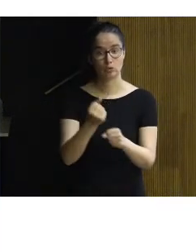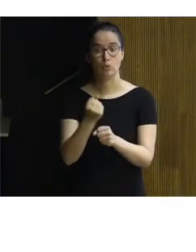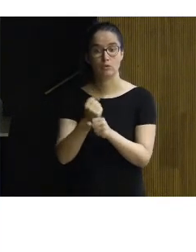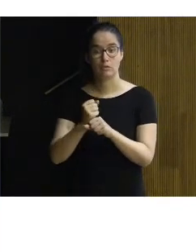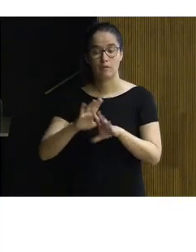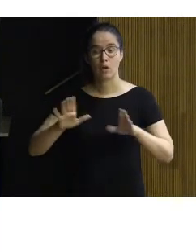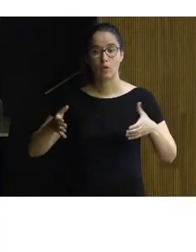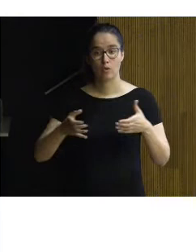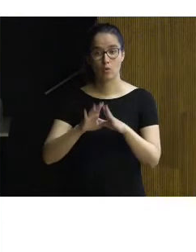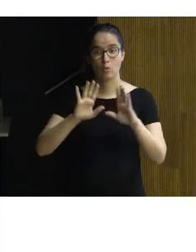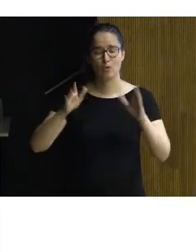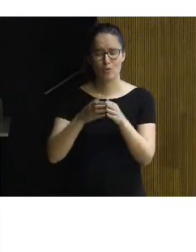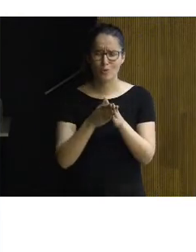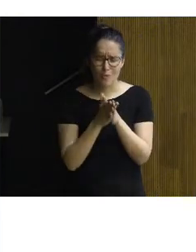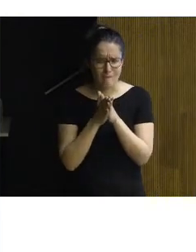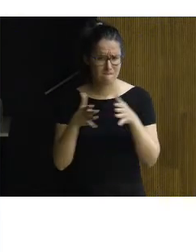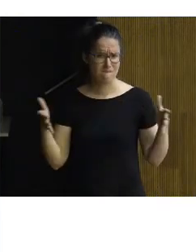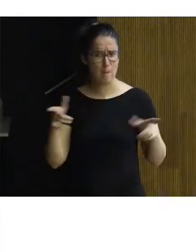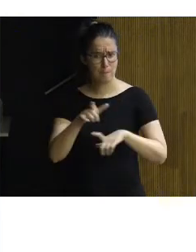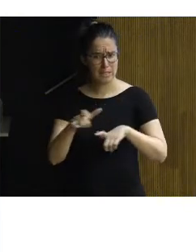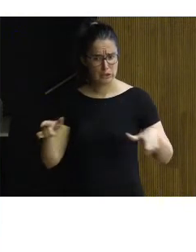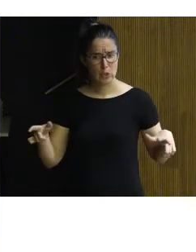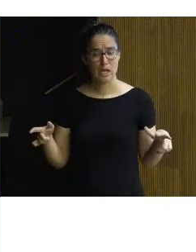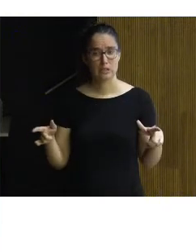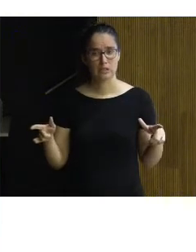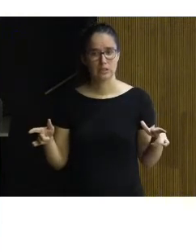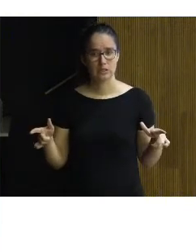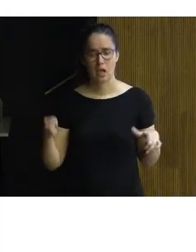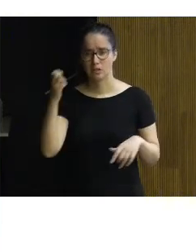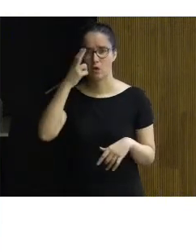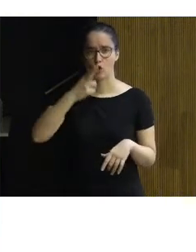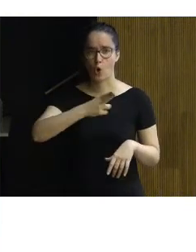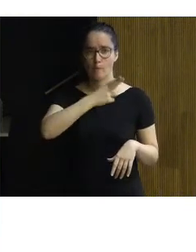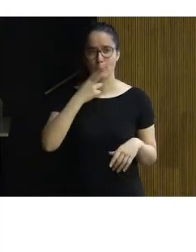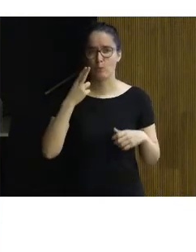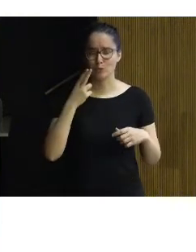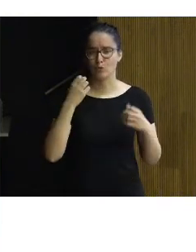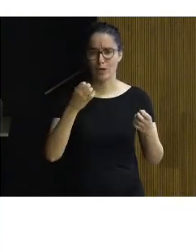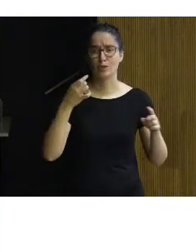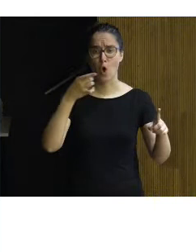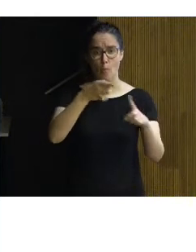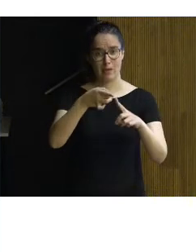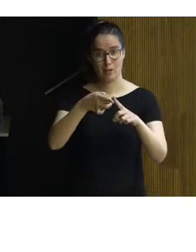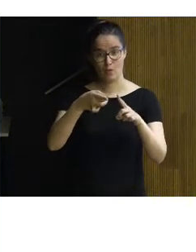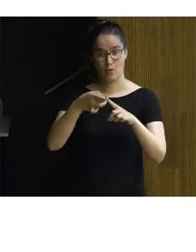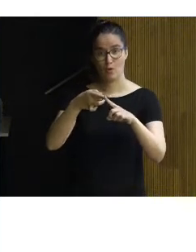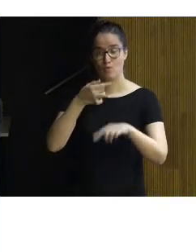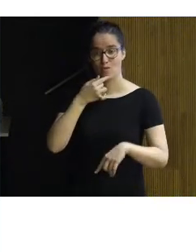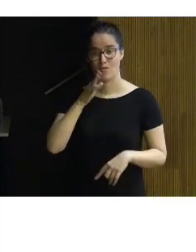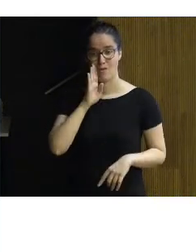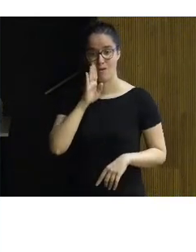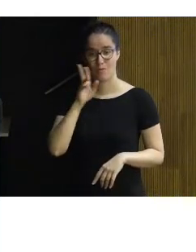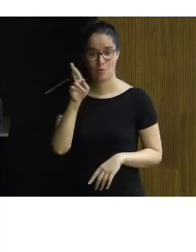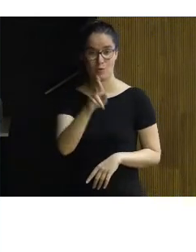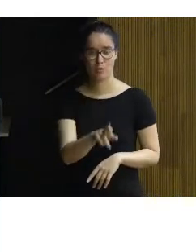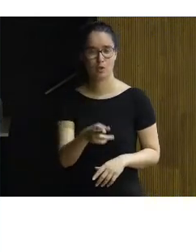de un grupo, de un grupo grande de personas que se ha comprometido con una idea y que, como decíamos y como hemos